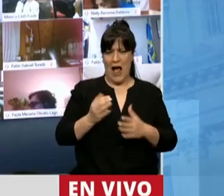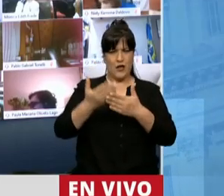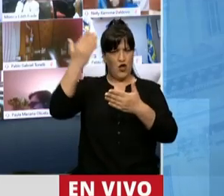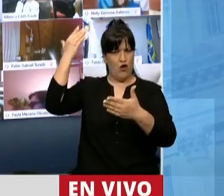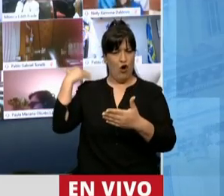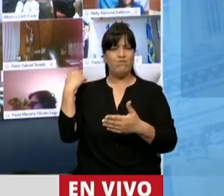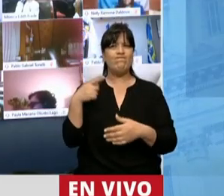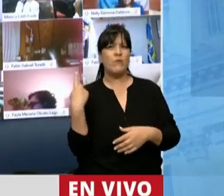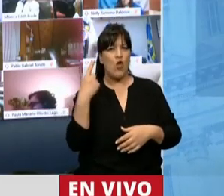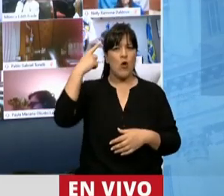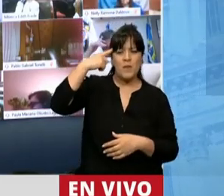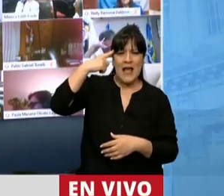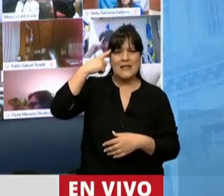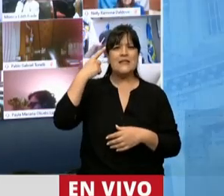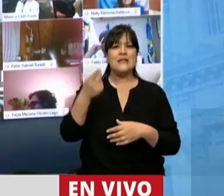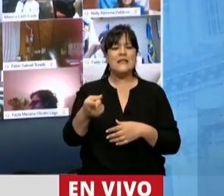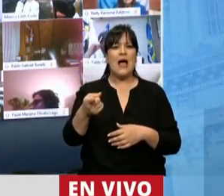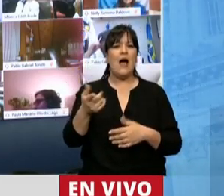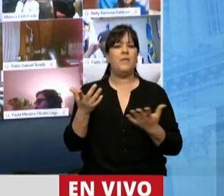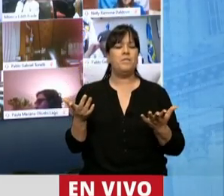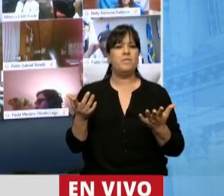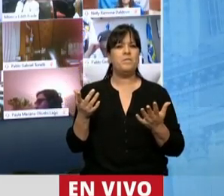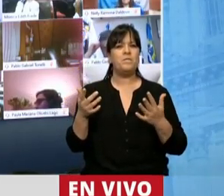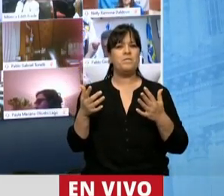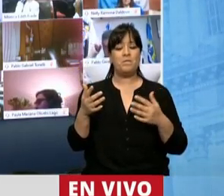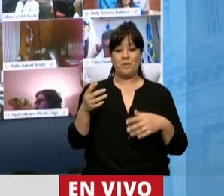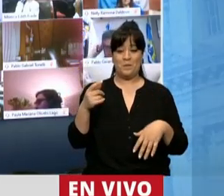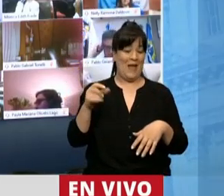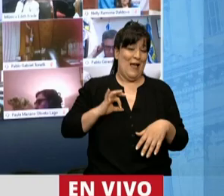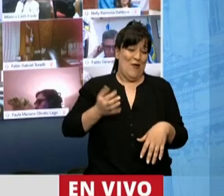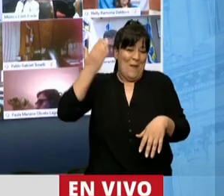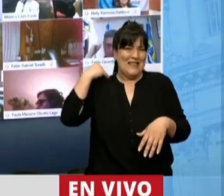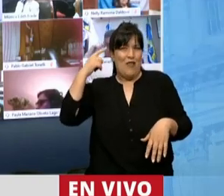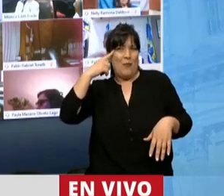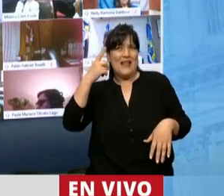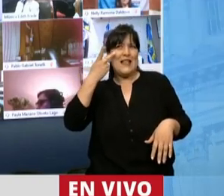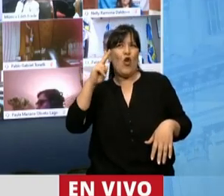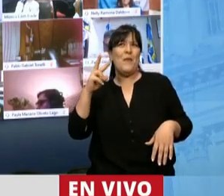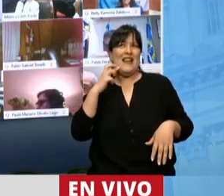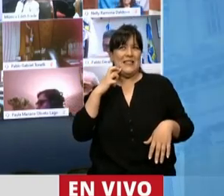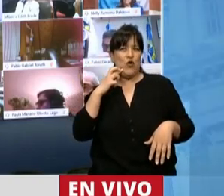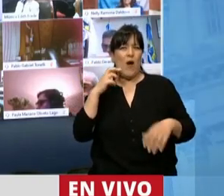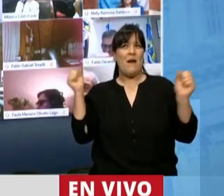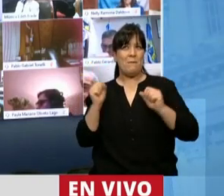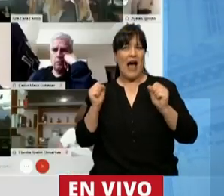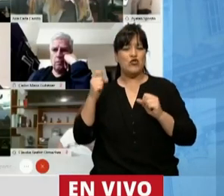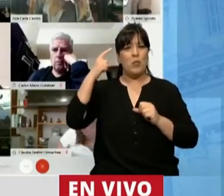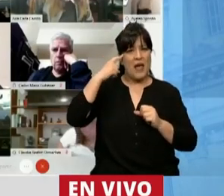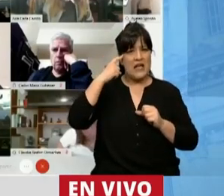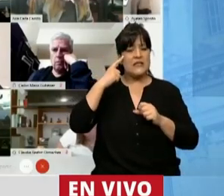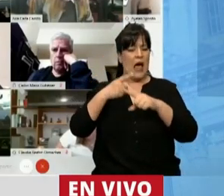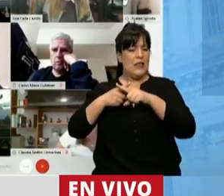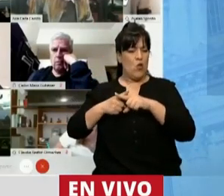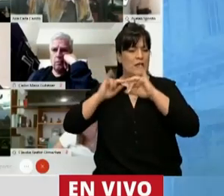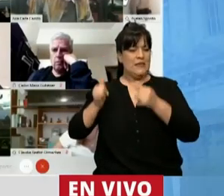cuando pensábamos en el año 2019, en mayo, podía ser discutible.